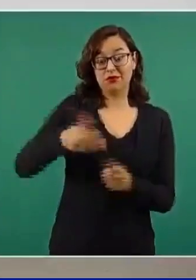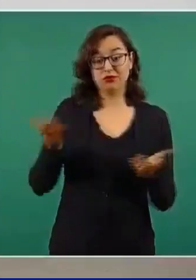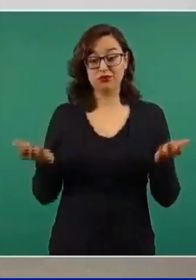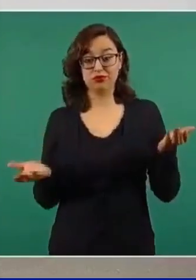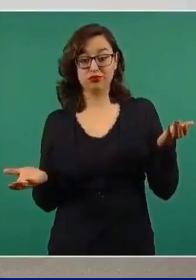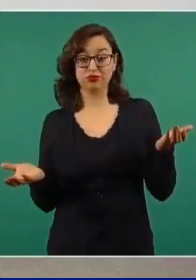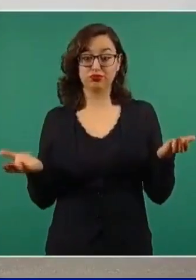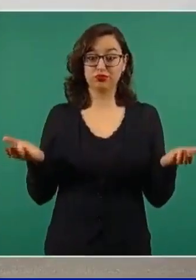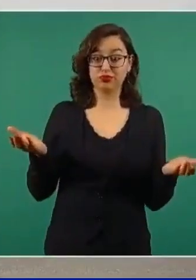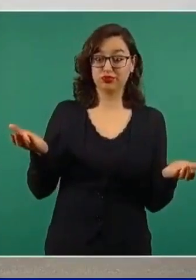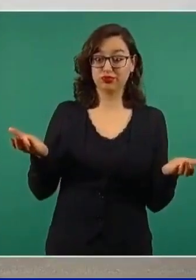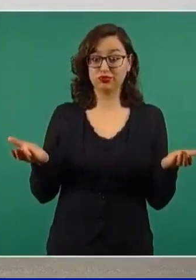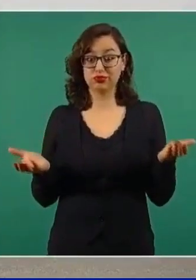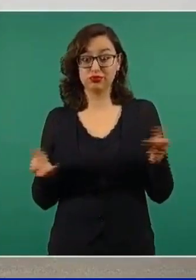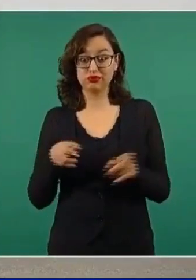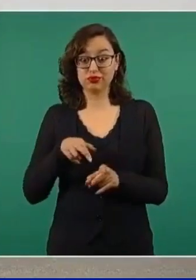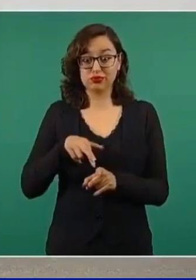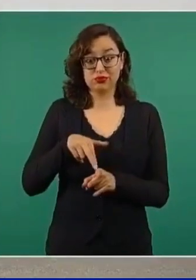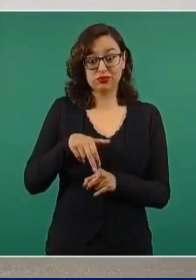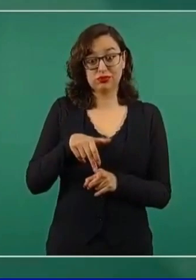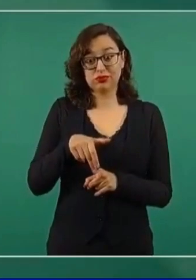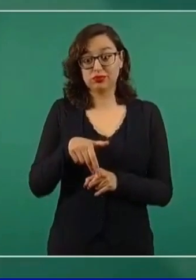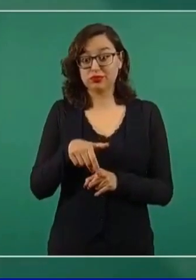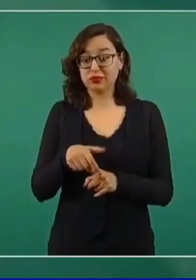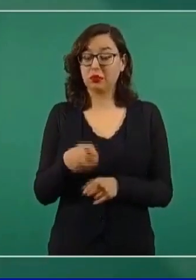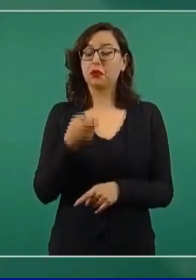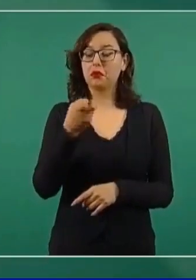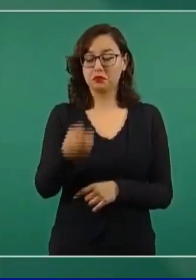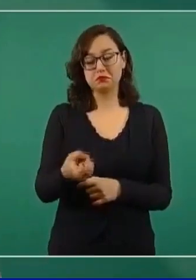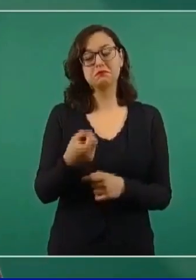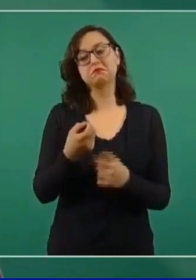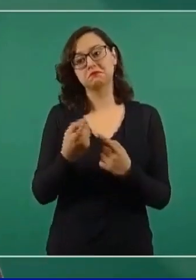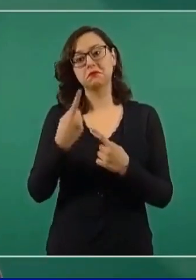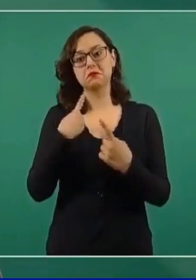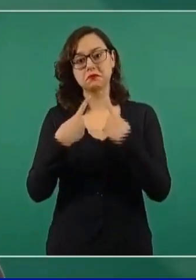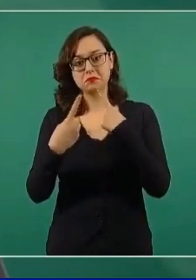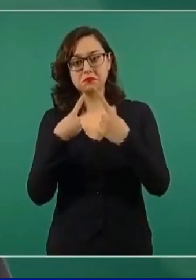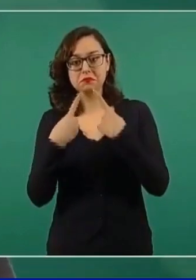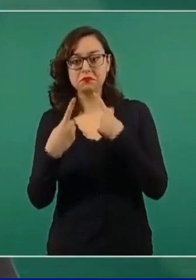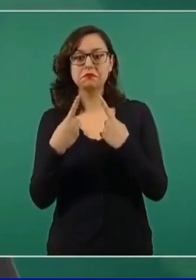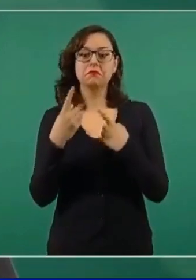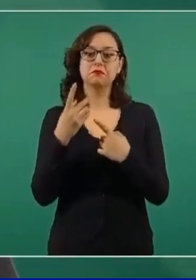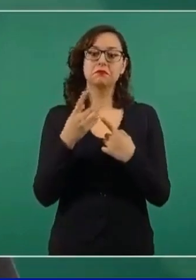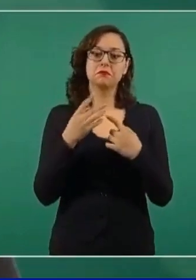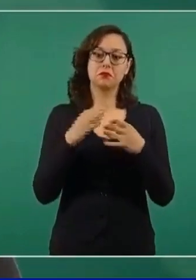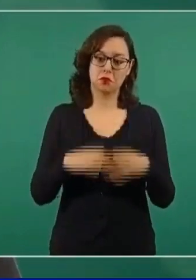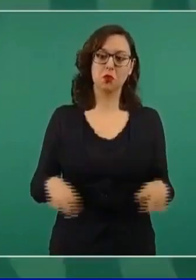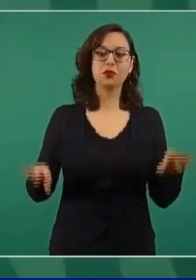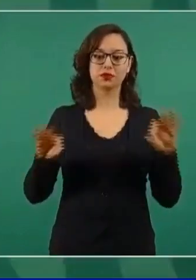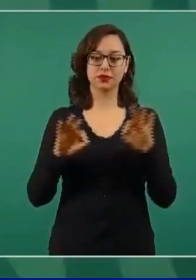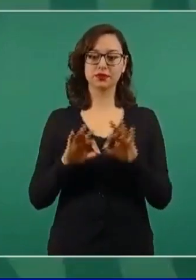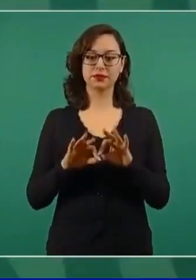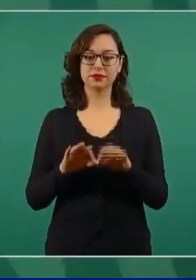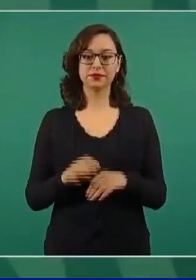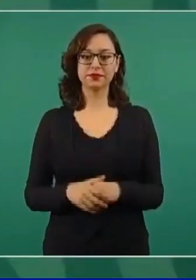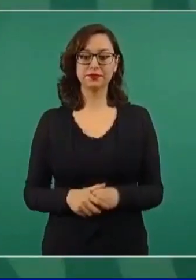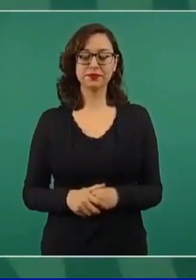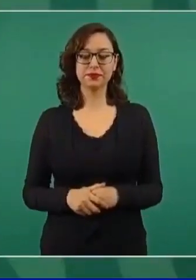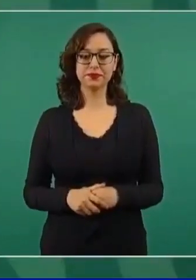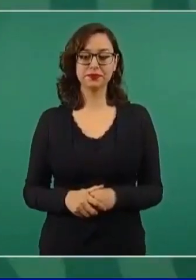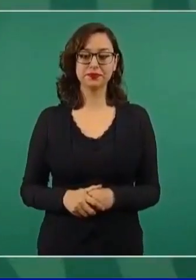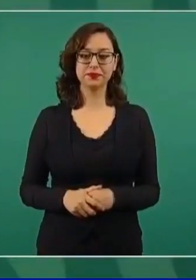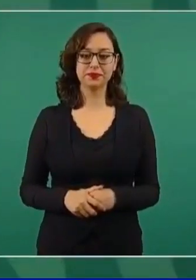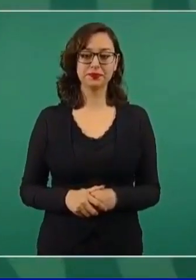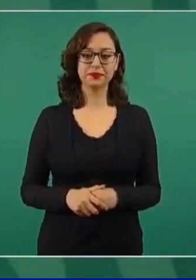importante, el diálogo, el debate. Y vamos a seguir